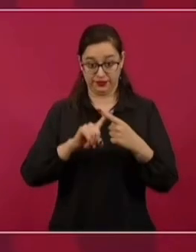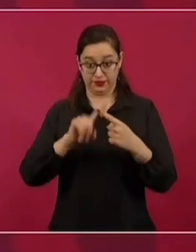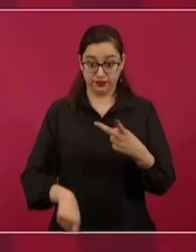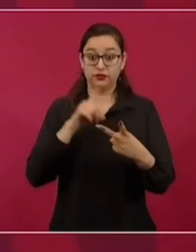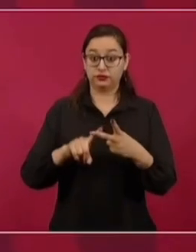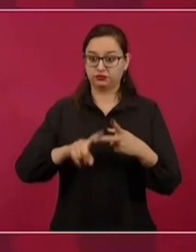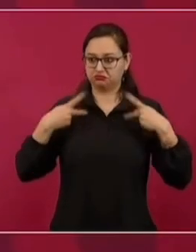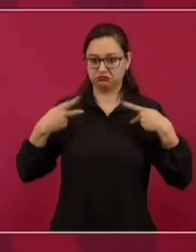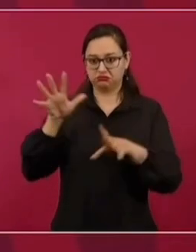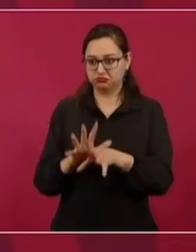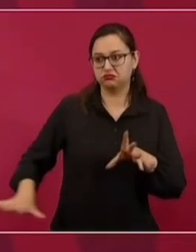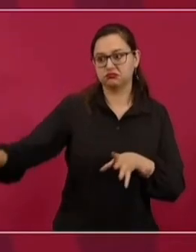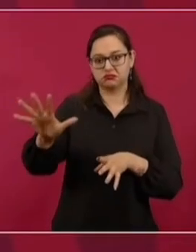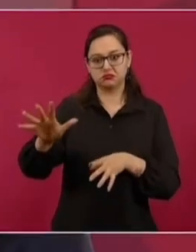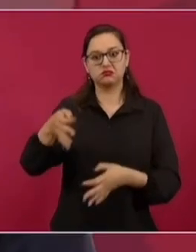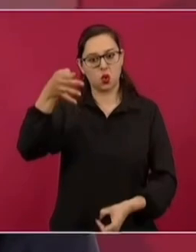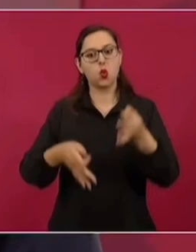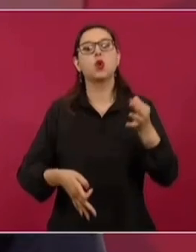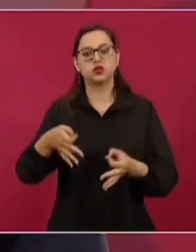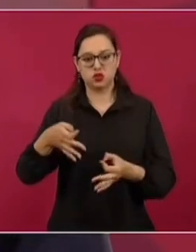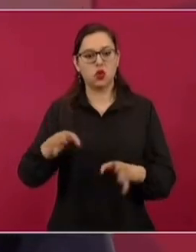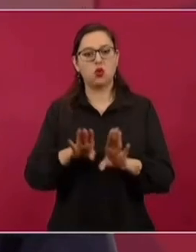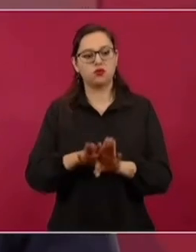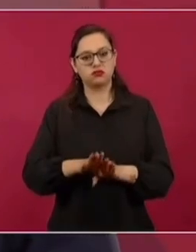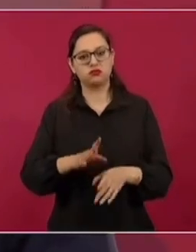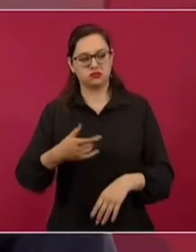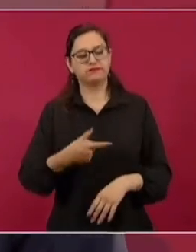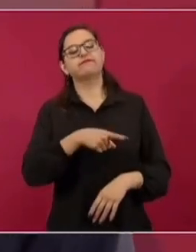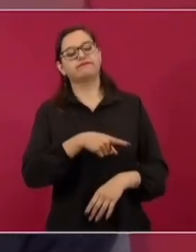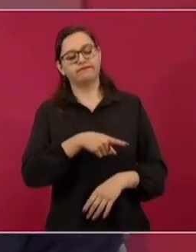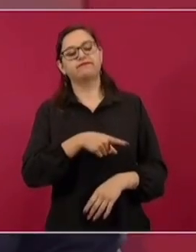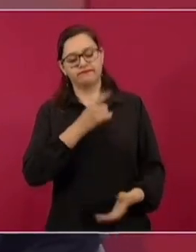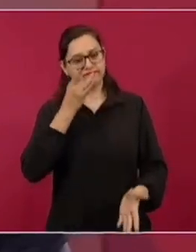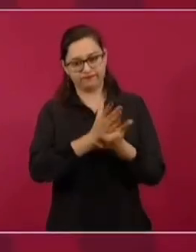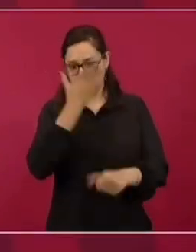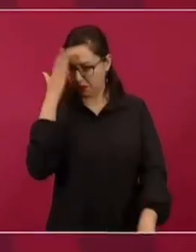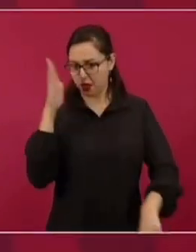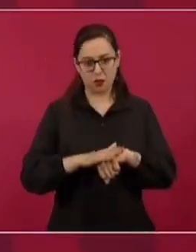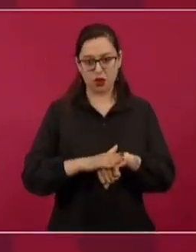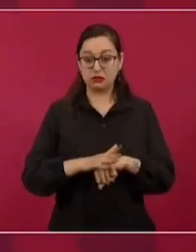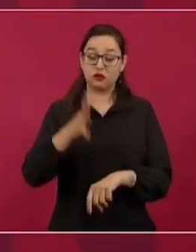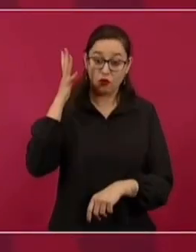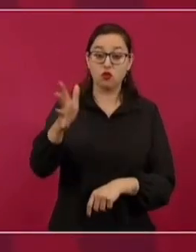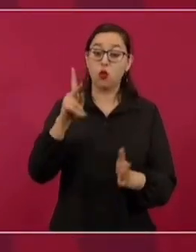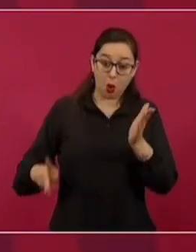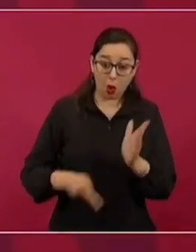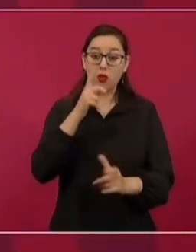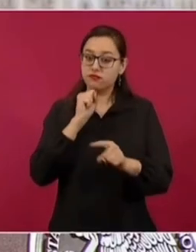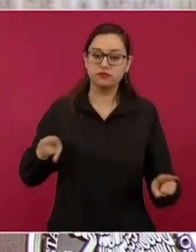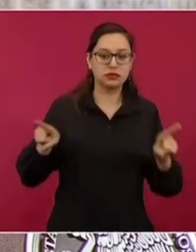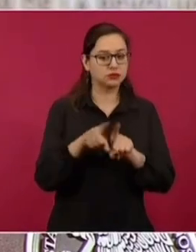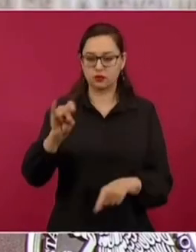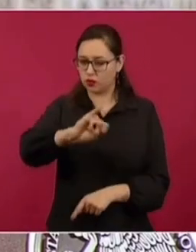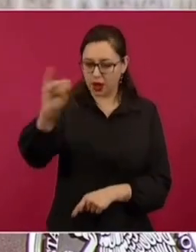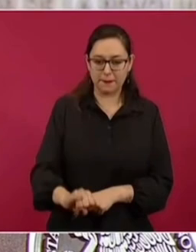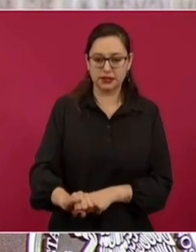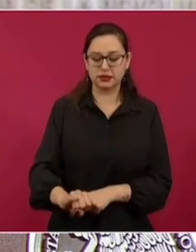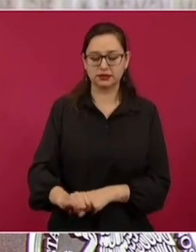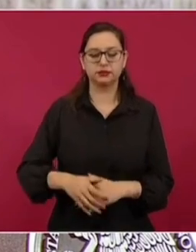Soy más partidario de eso y estoy por la no repetición para que esos horrores no se vuelvan a presentar.